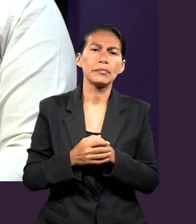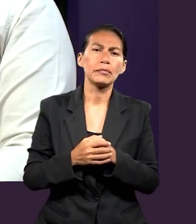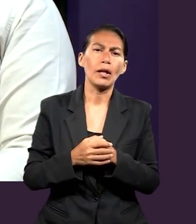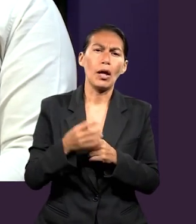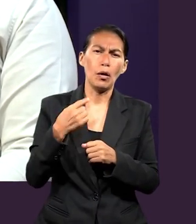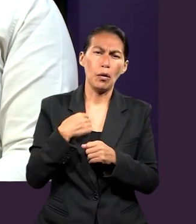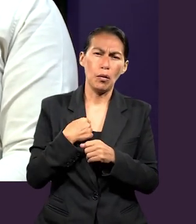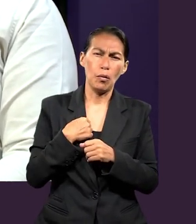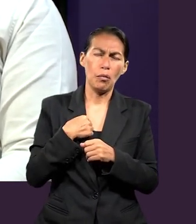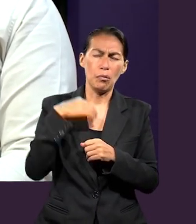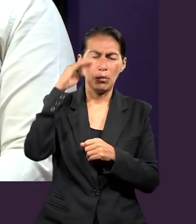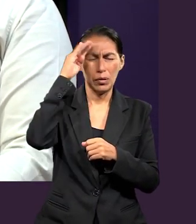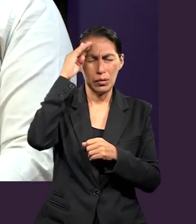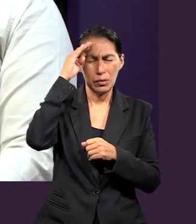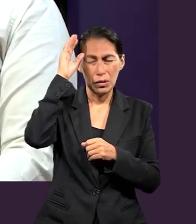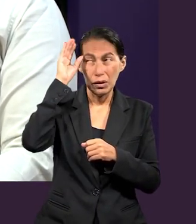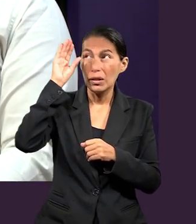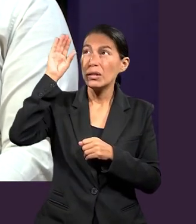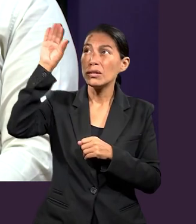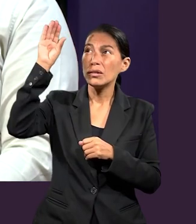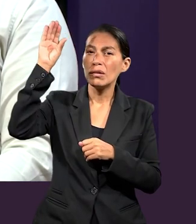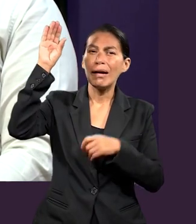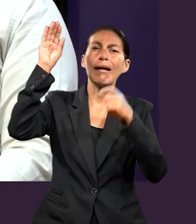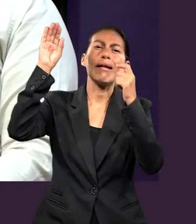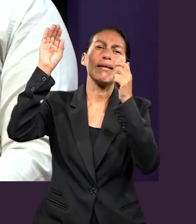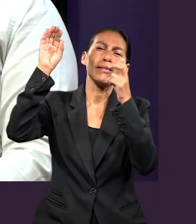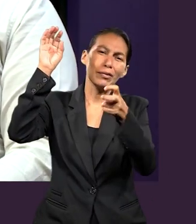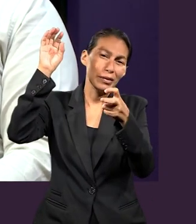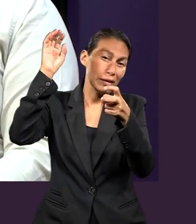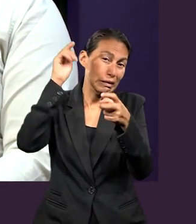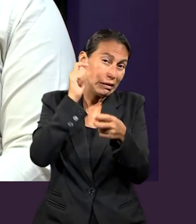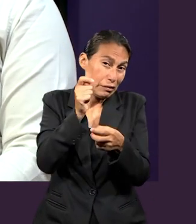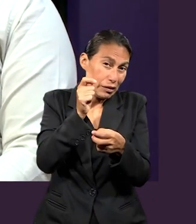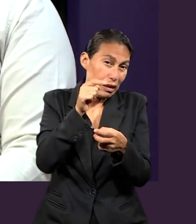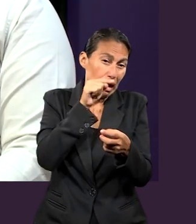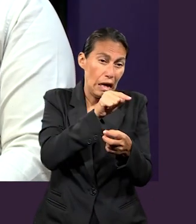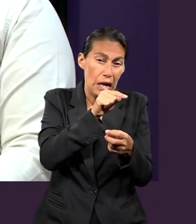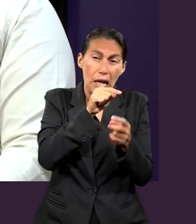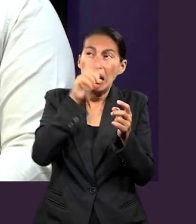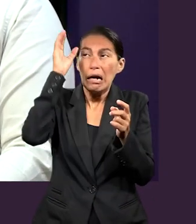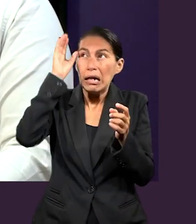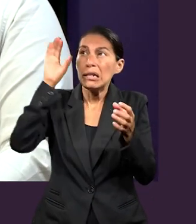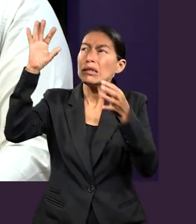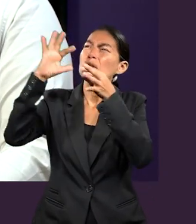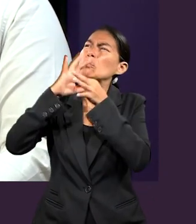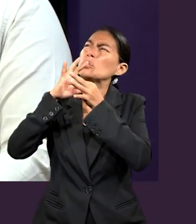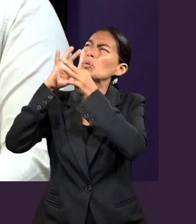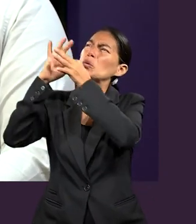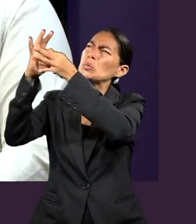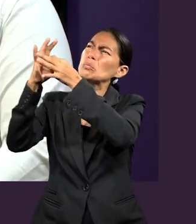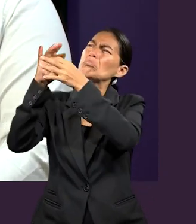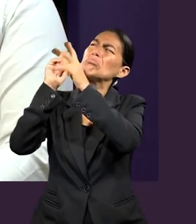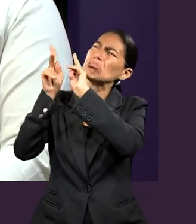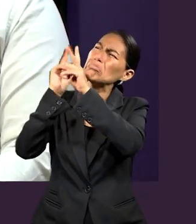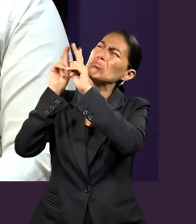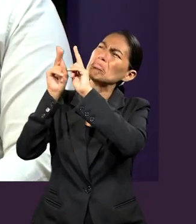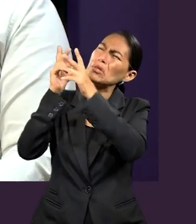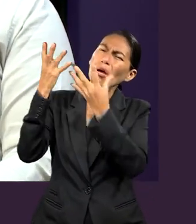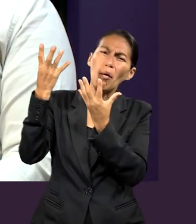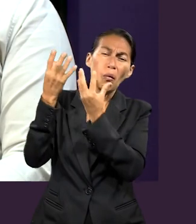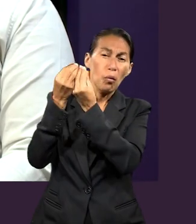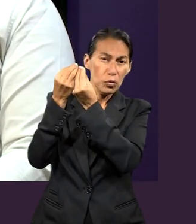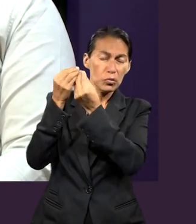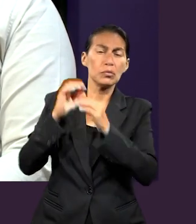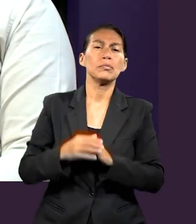Pero para mí el decir que es de Cristo significa que es una persona que convive constantemente con Cristo, que vive con